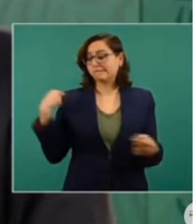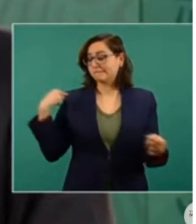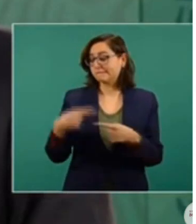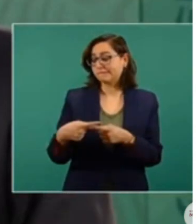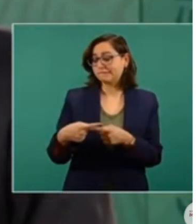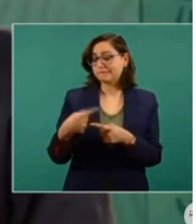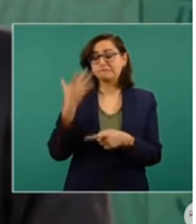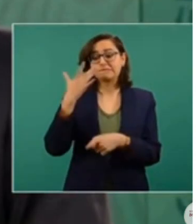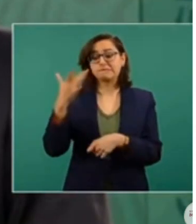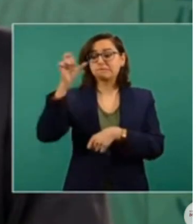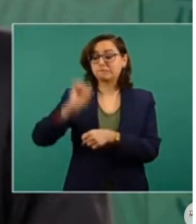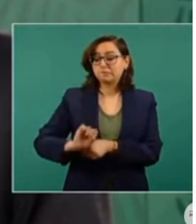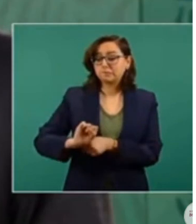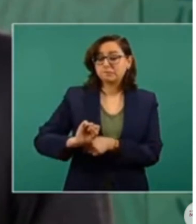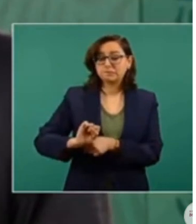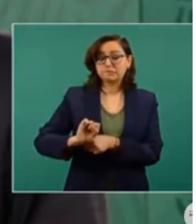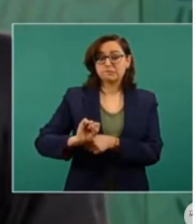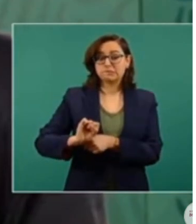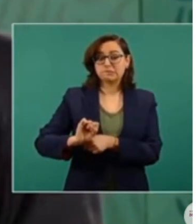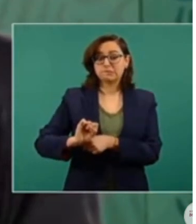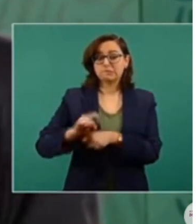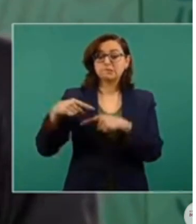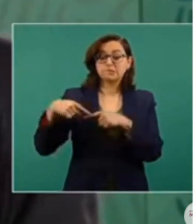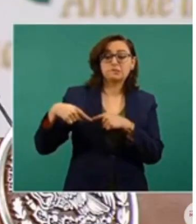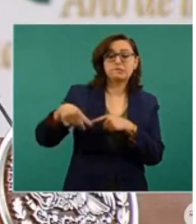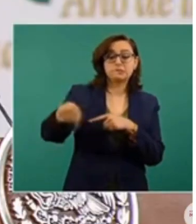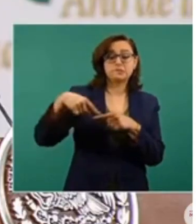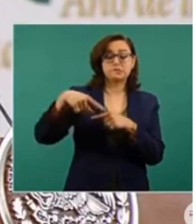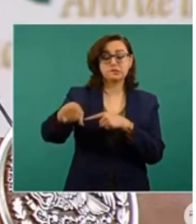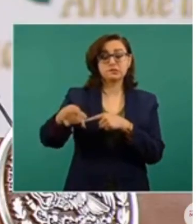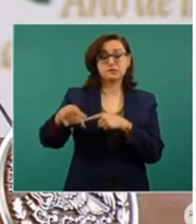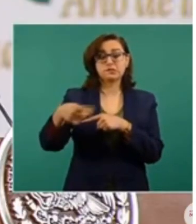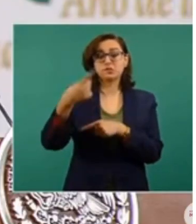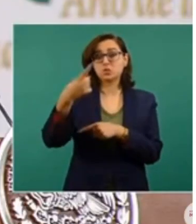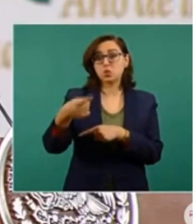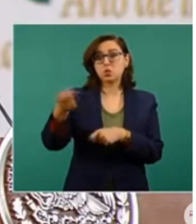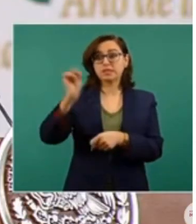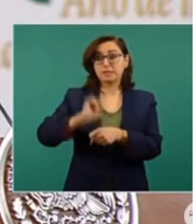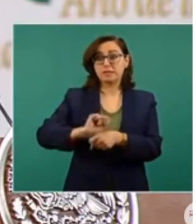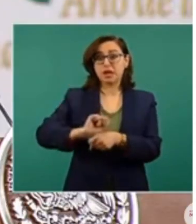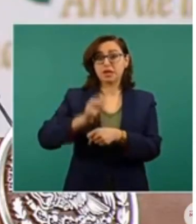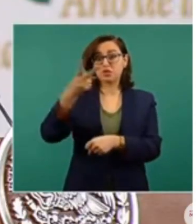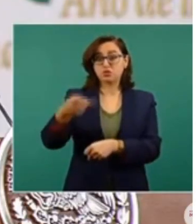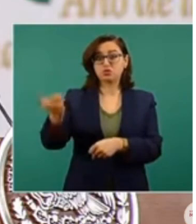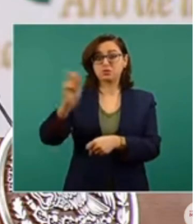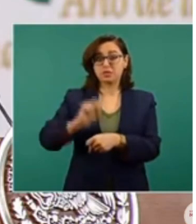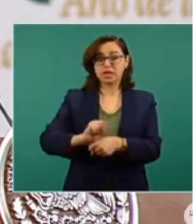la Semana Santa, ya esta semana, sobre todo el próximo fin de semana,